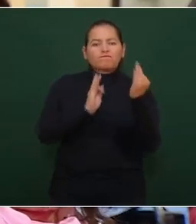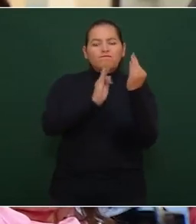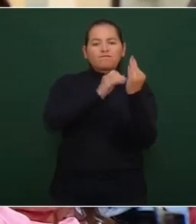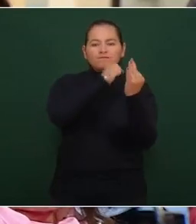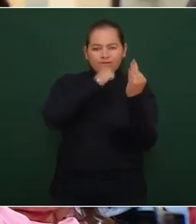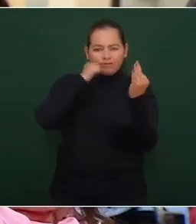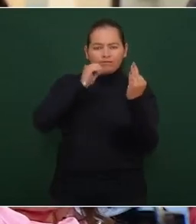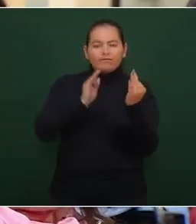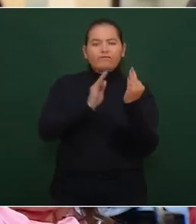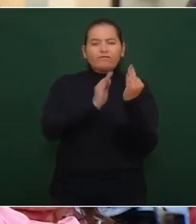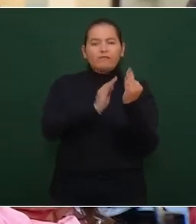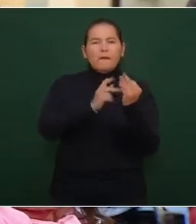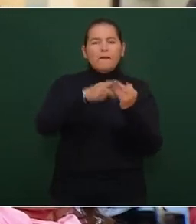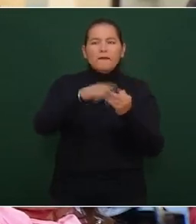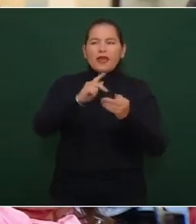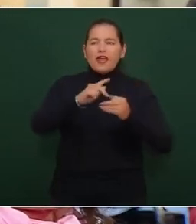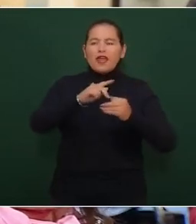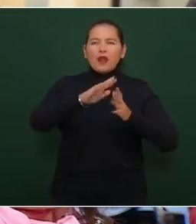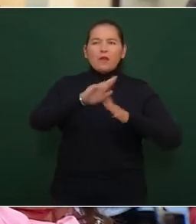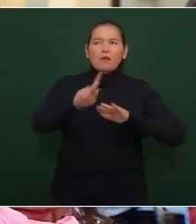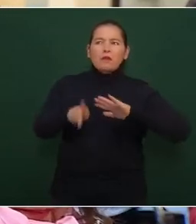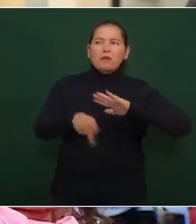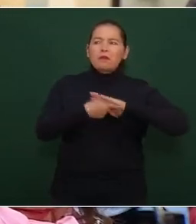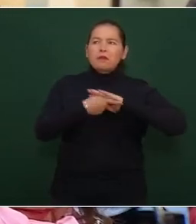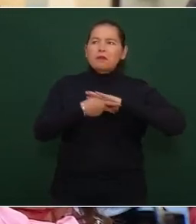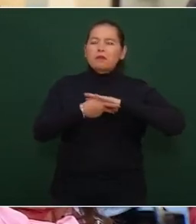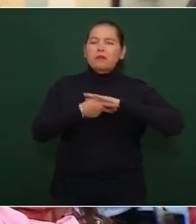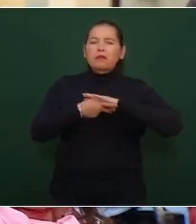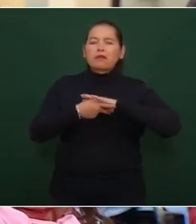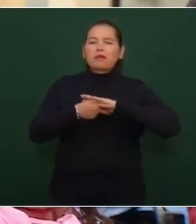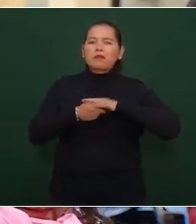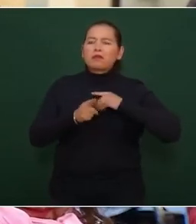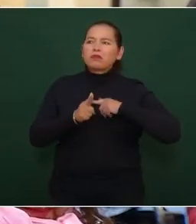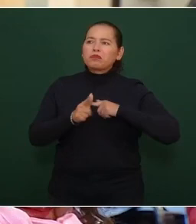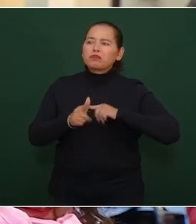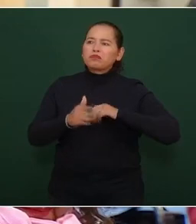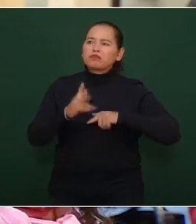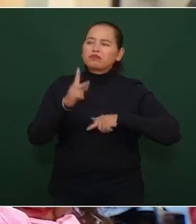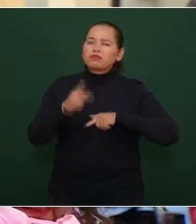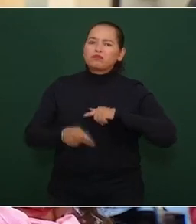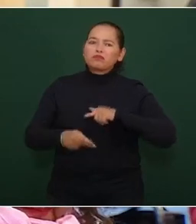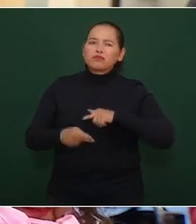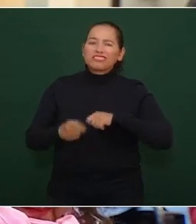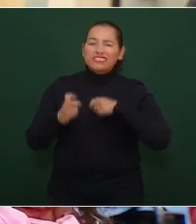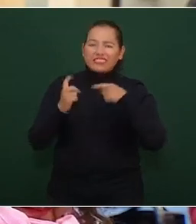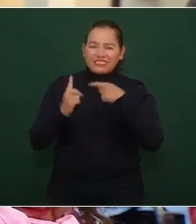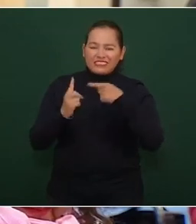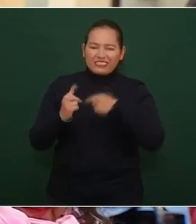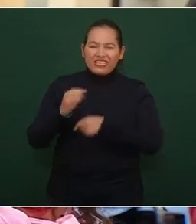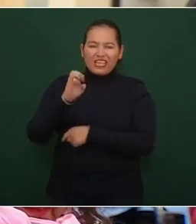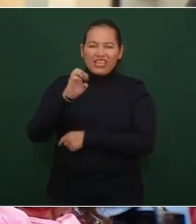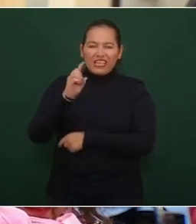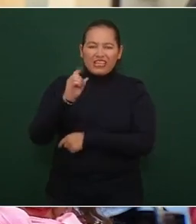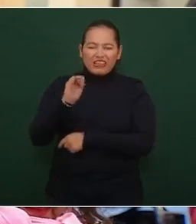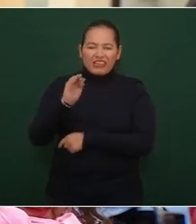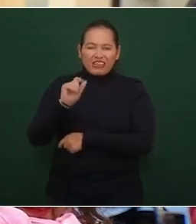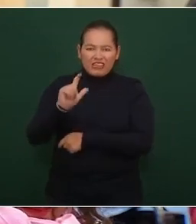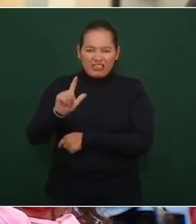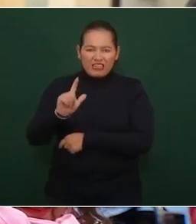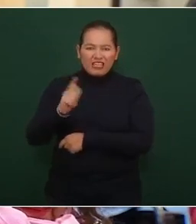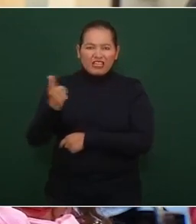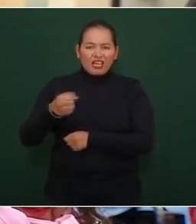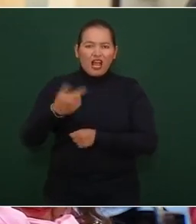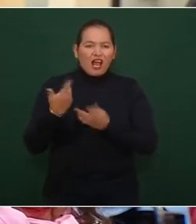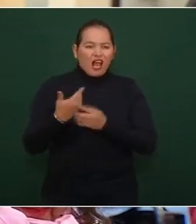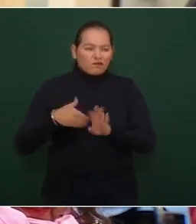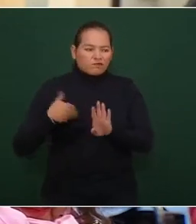embargo no ha avanzado y a lo largo de este año este edil ha embestido a las maestras a las